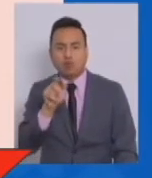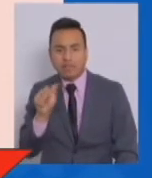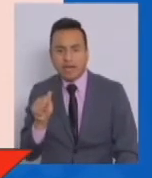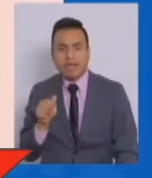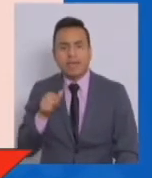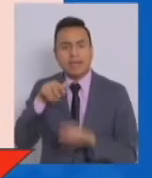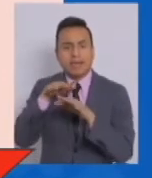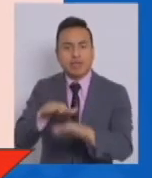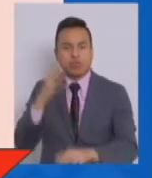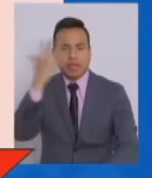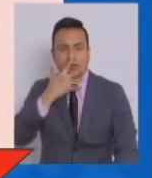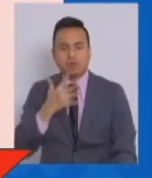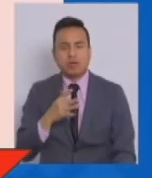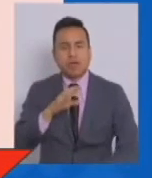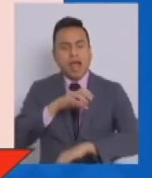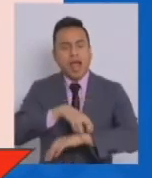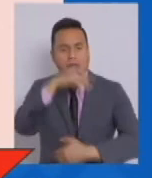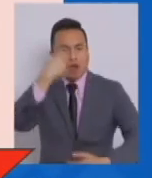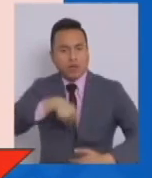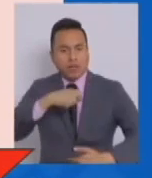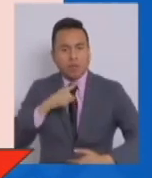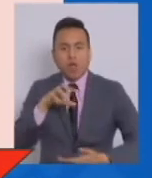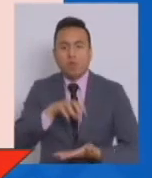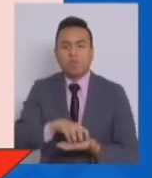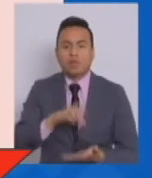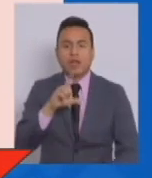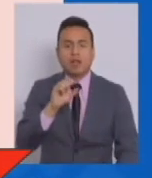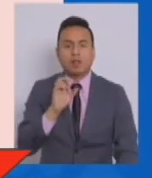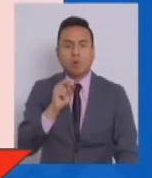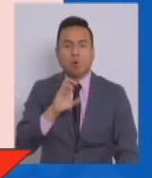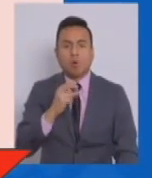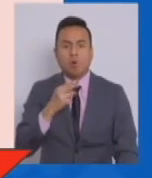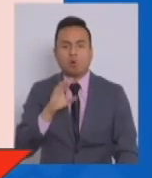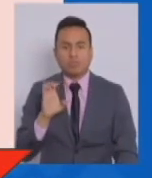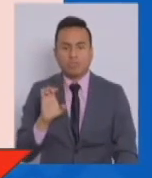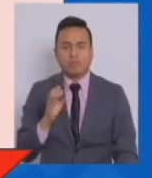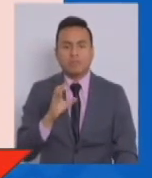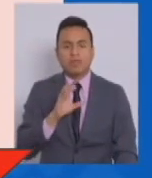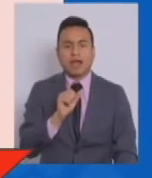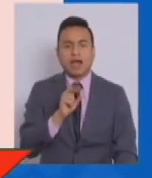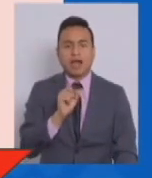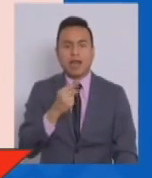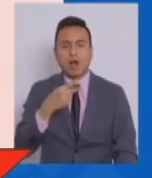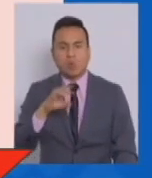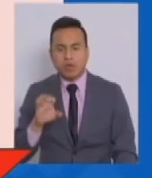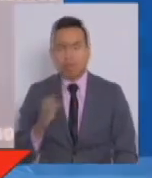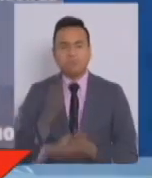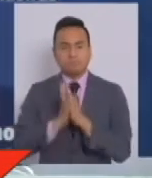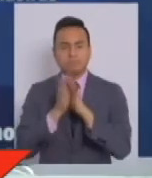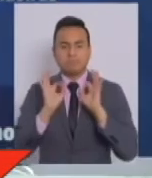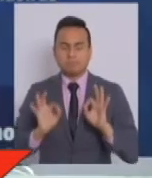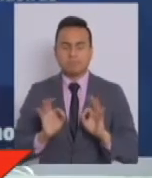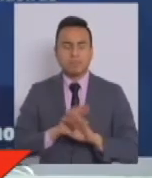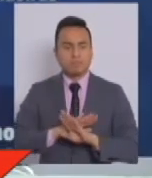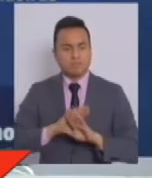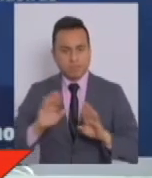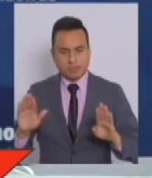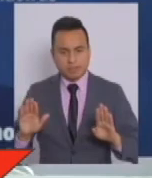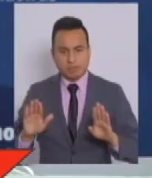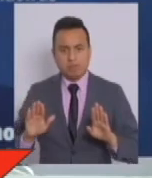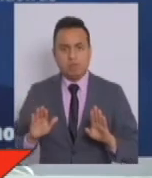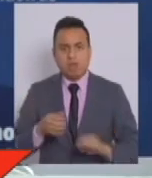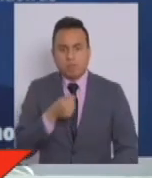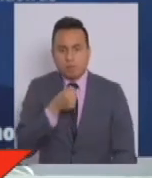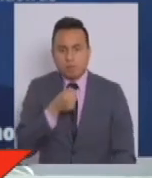en la región de La Araucanía, las comunas de Loncoche, Caragüe y Puerto Saavedra. Por finalizado el